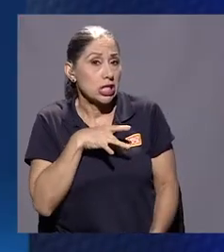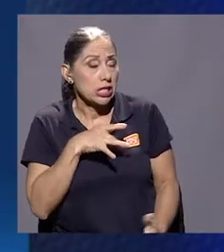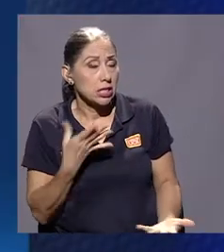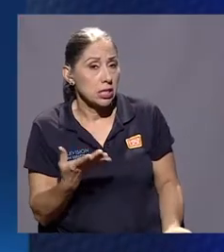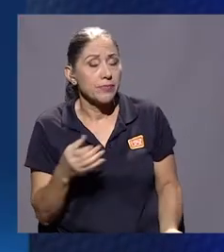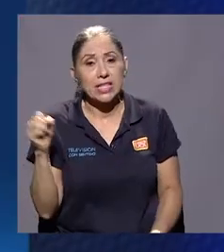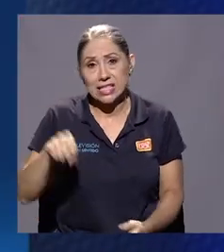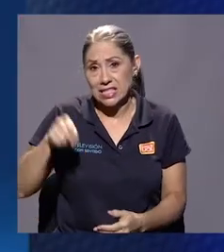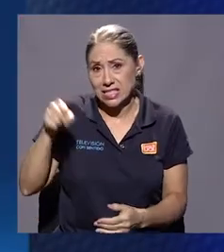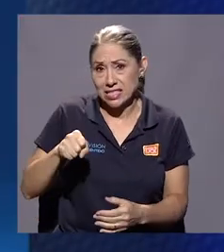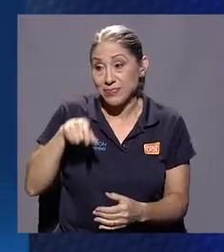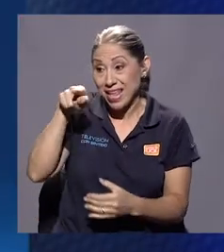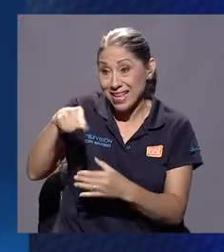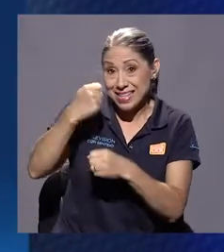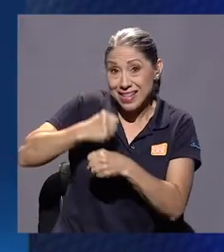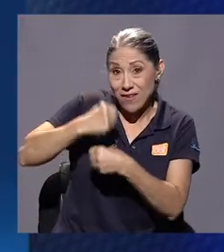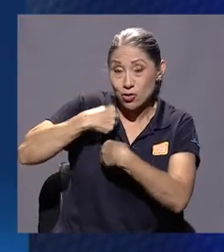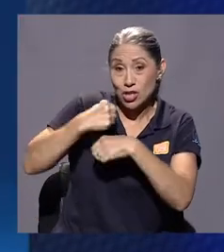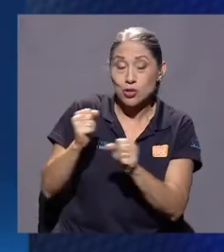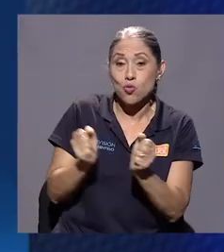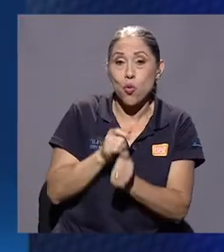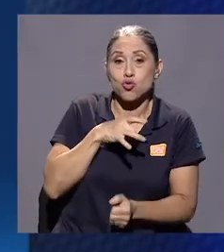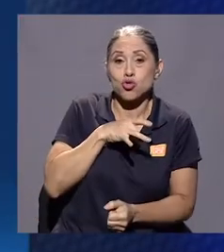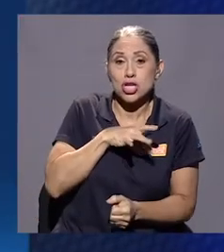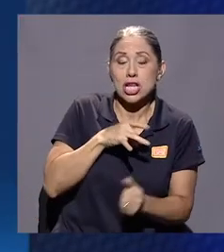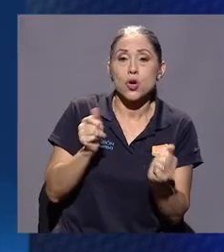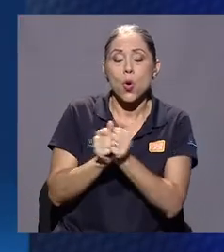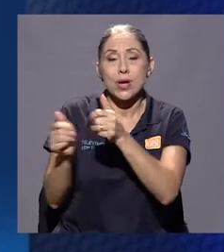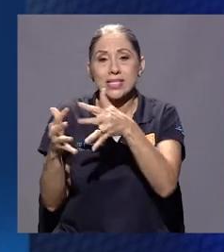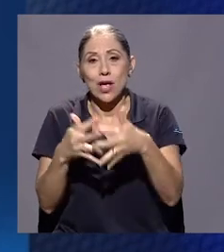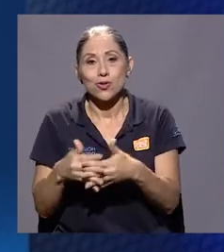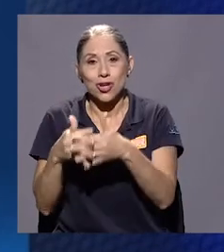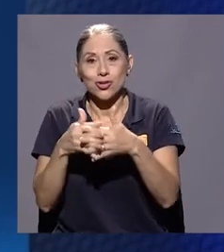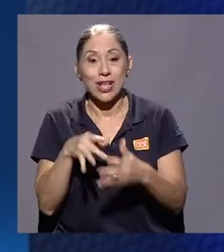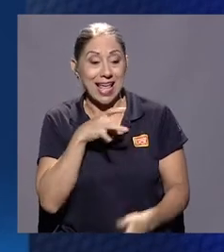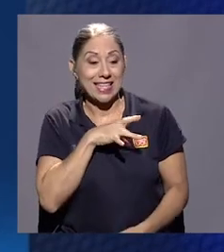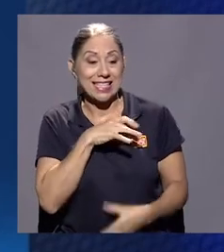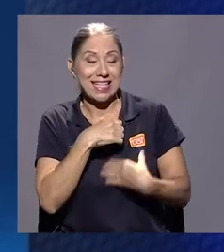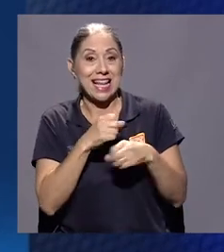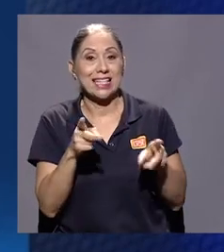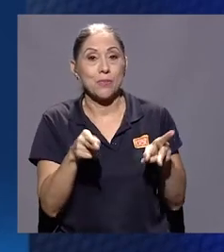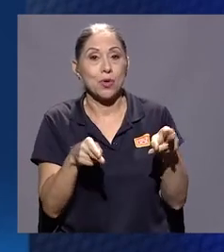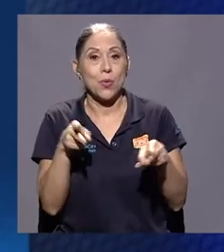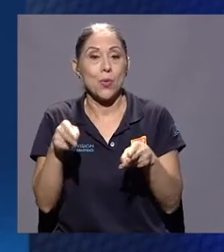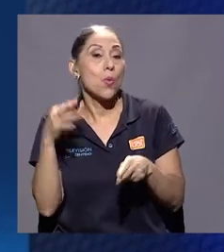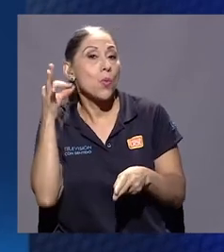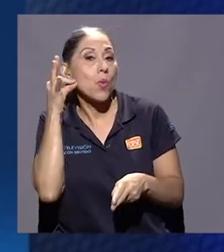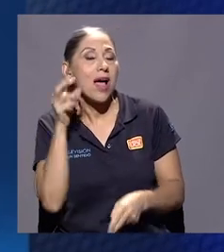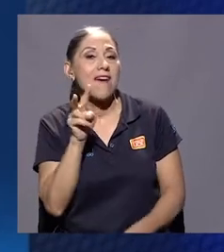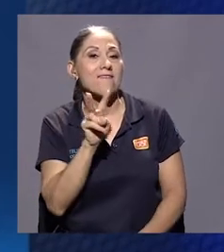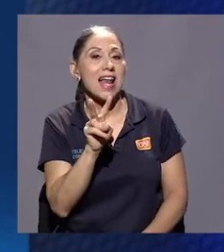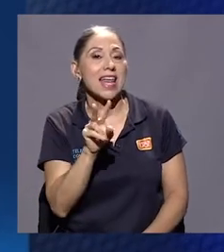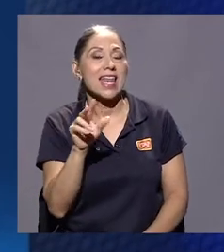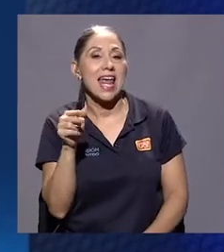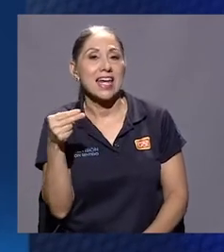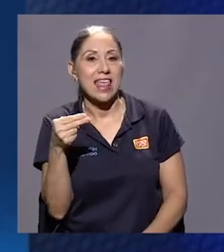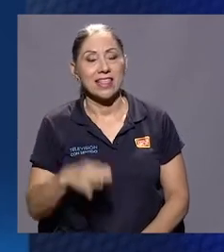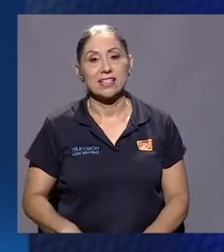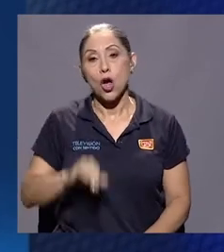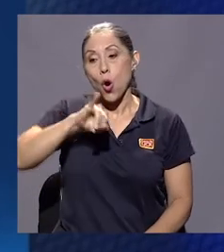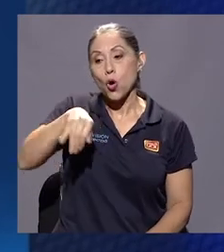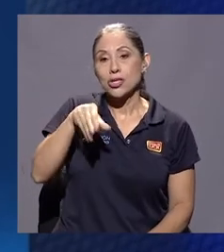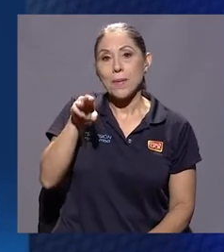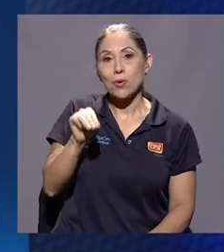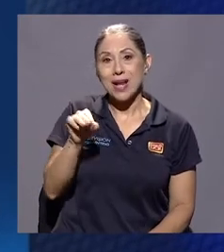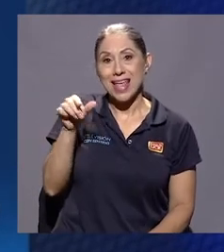sí, bueno, fue una coproducción con Chile y Estados Unidos, en Chile hicimos la edición, Valeria Hernández hizo la edición de la película, José Manuel